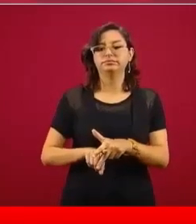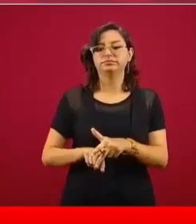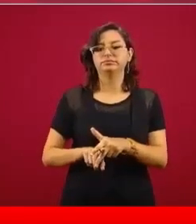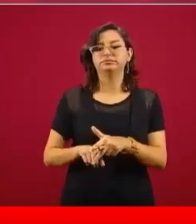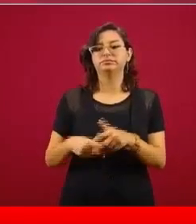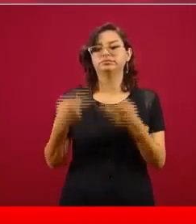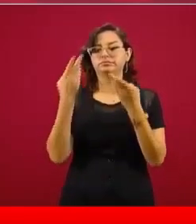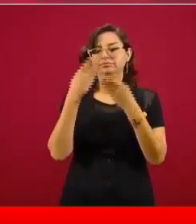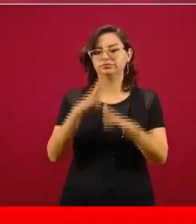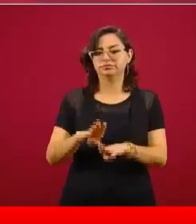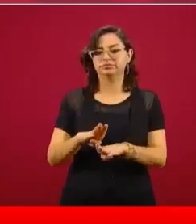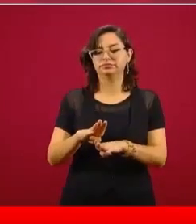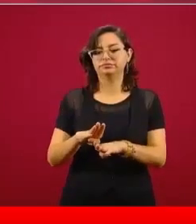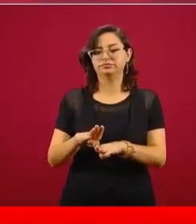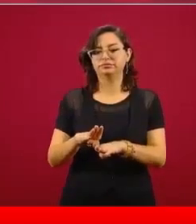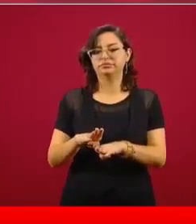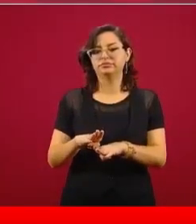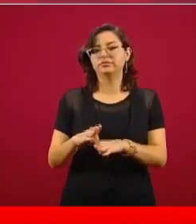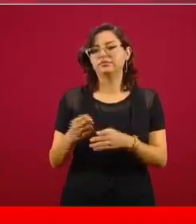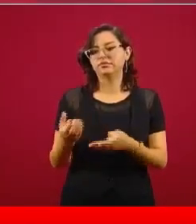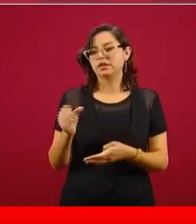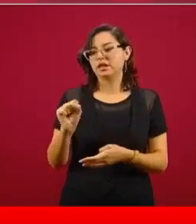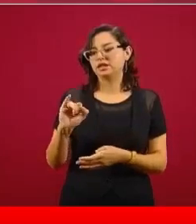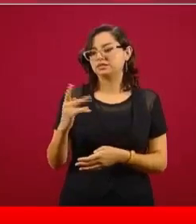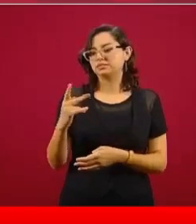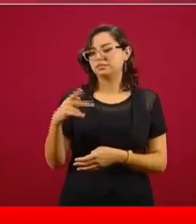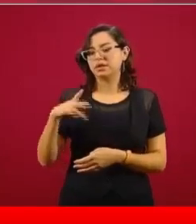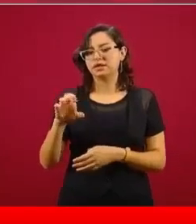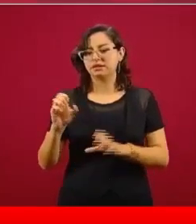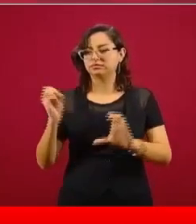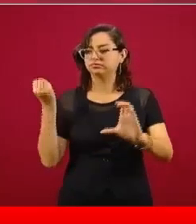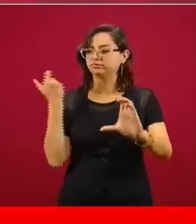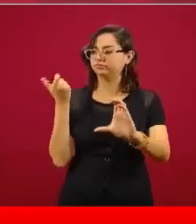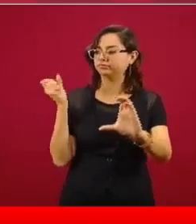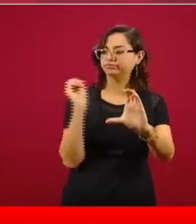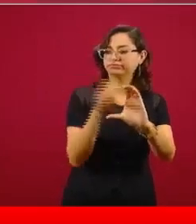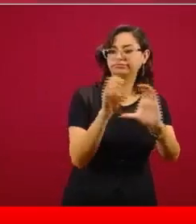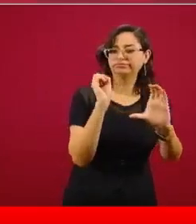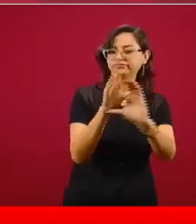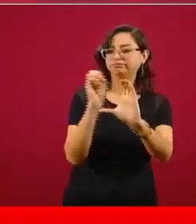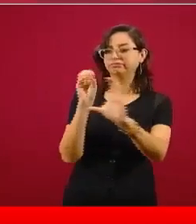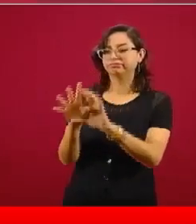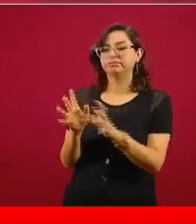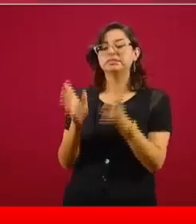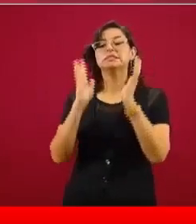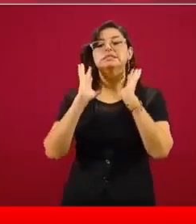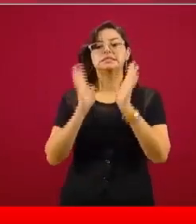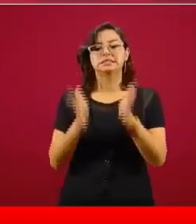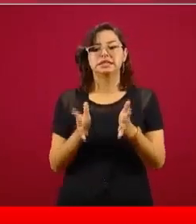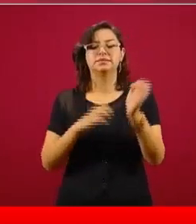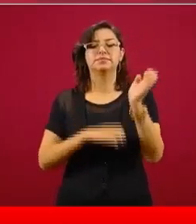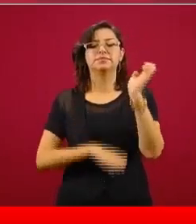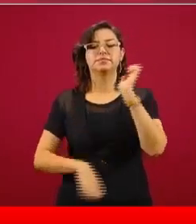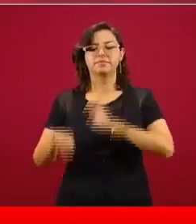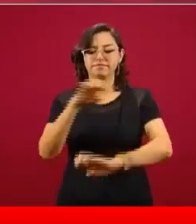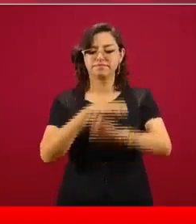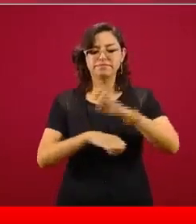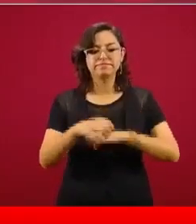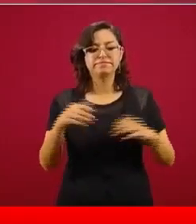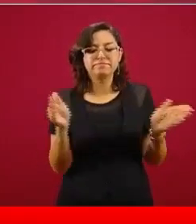interbancarios, el famoso SPEI, las transferencias, ya el primer grupo de empresarios solidarios